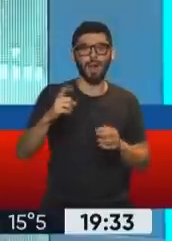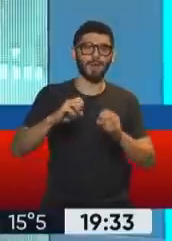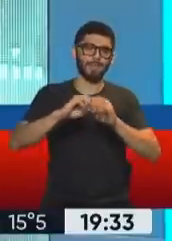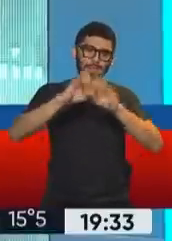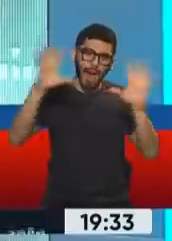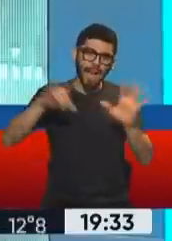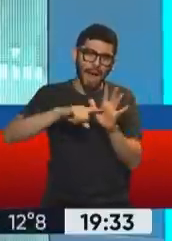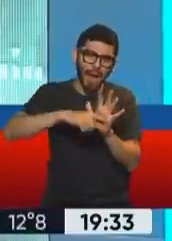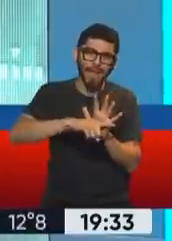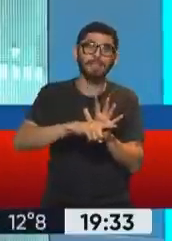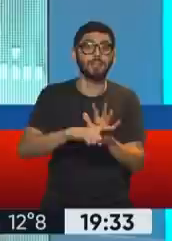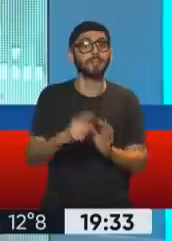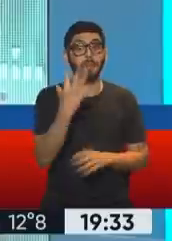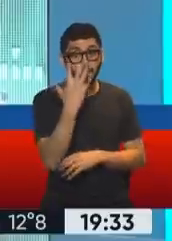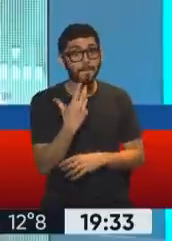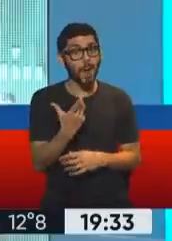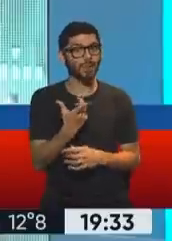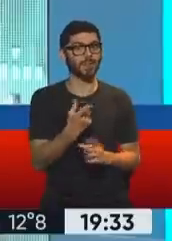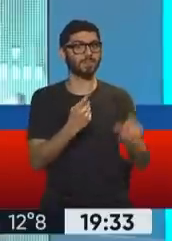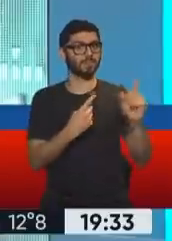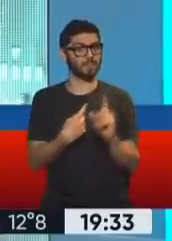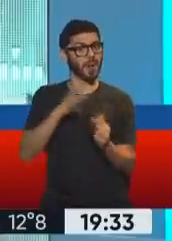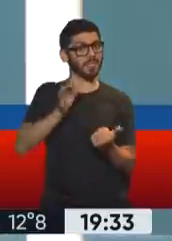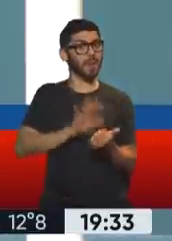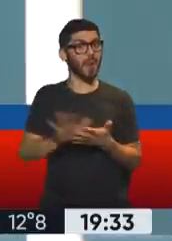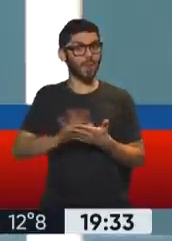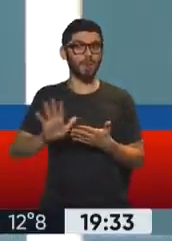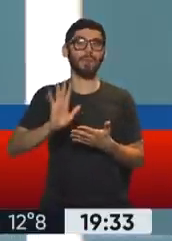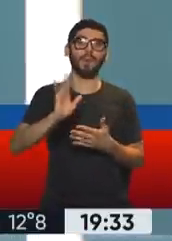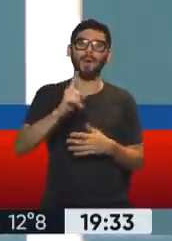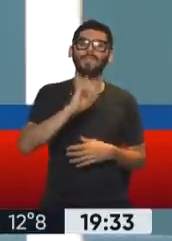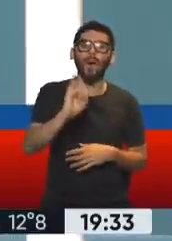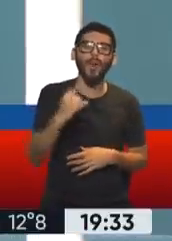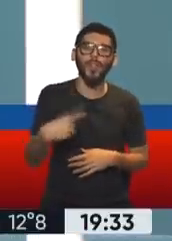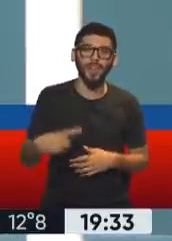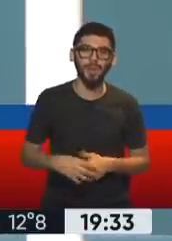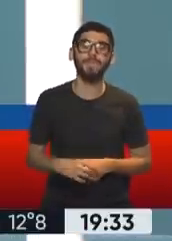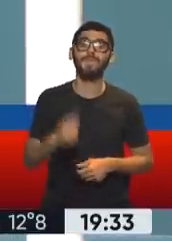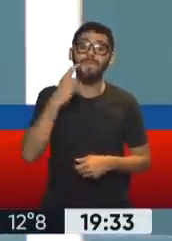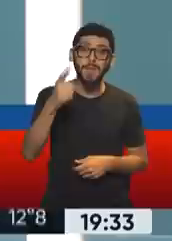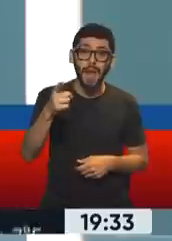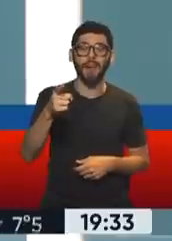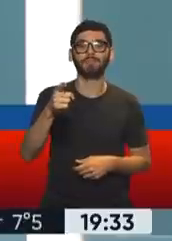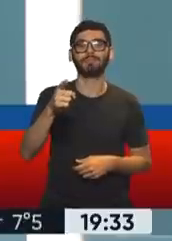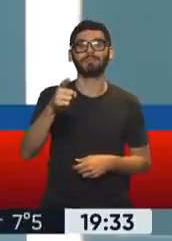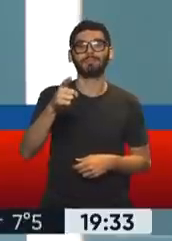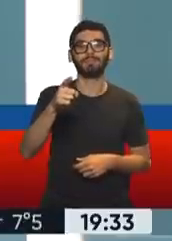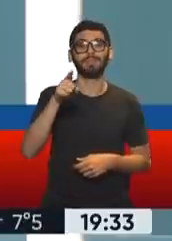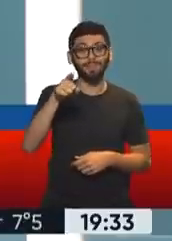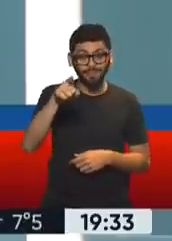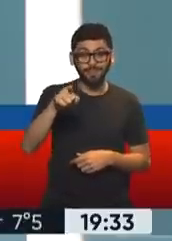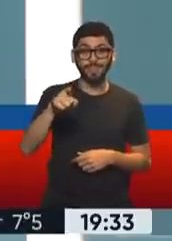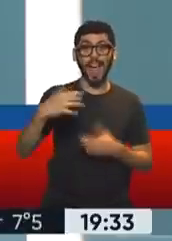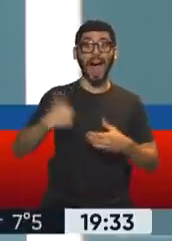Me parece muy bien. O podés acercarte a una oficina con Me venir y enterarme de otras cosas. Pero, ¿qué te voy a contar con esto? A ver, mirá, hay 300